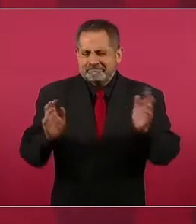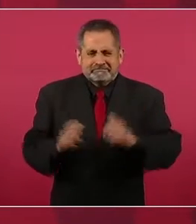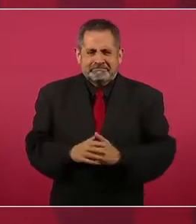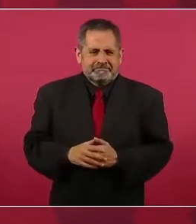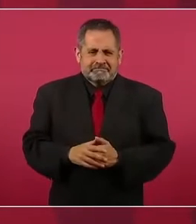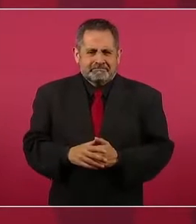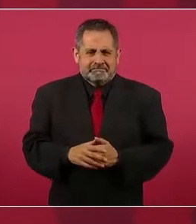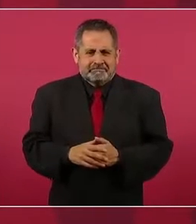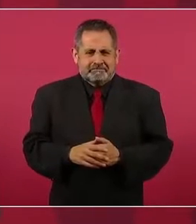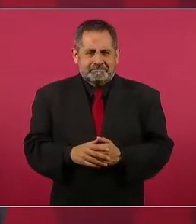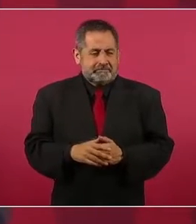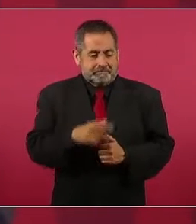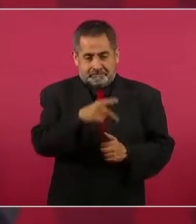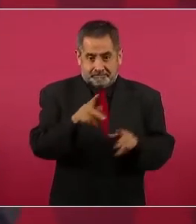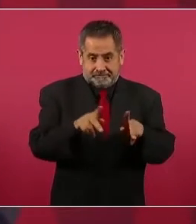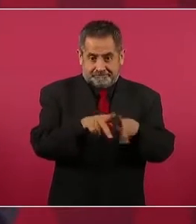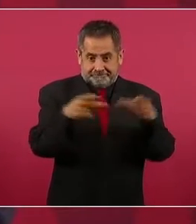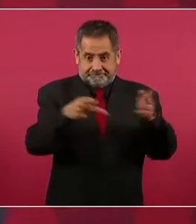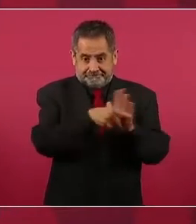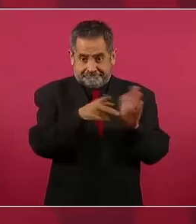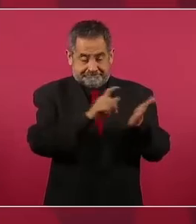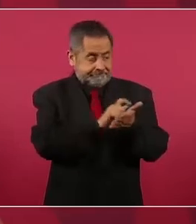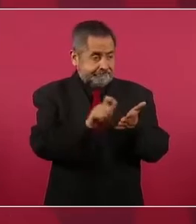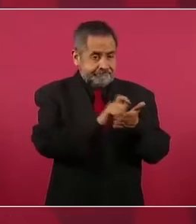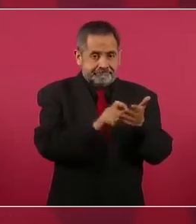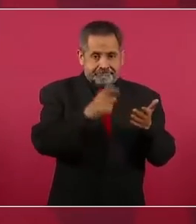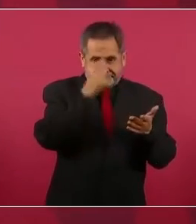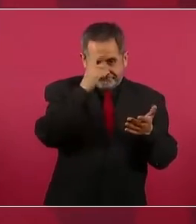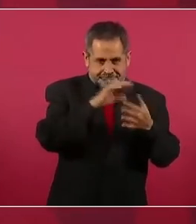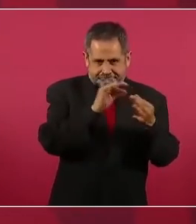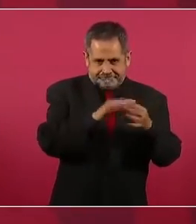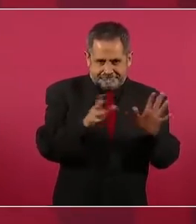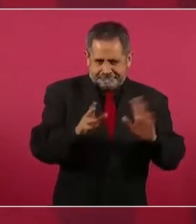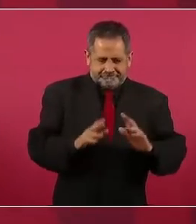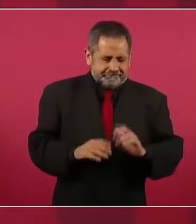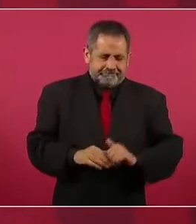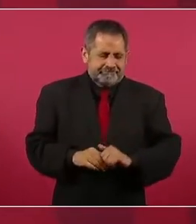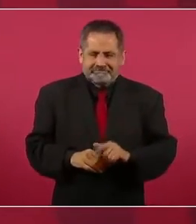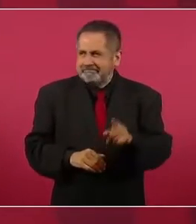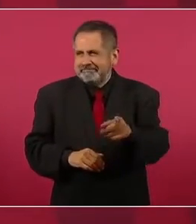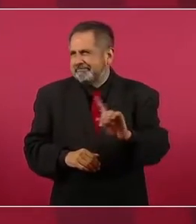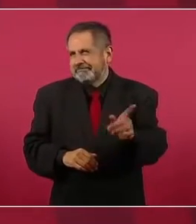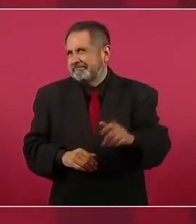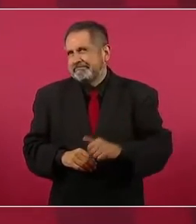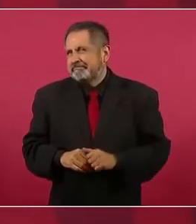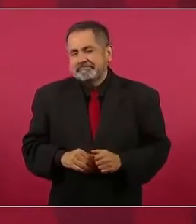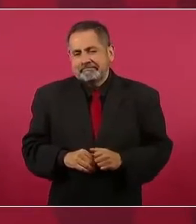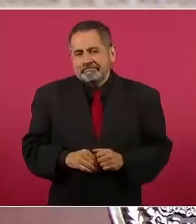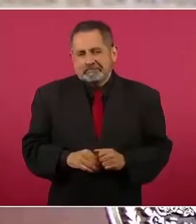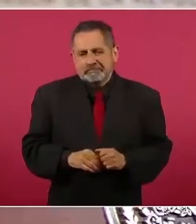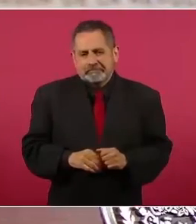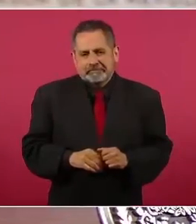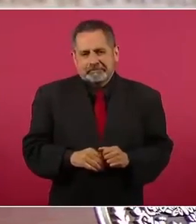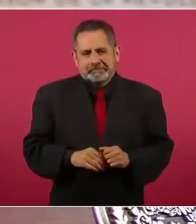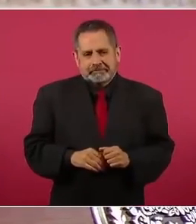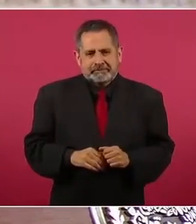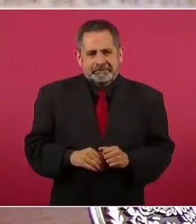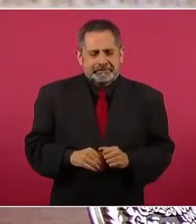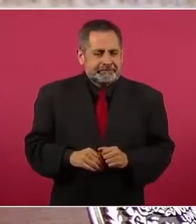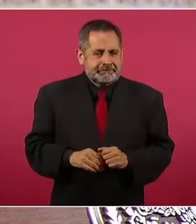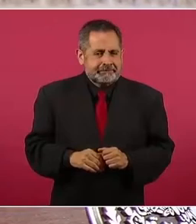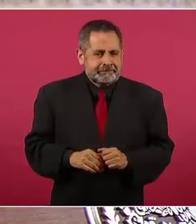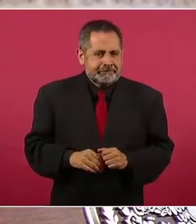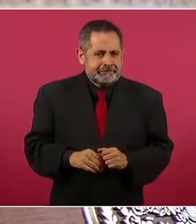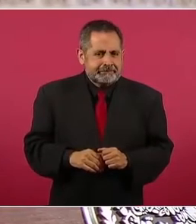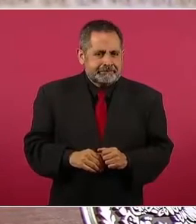Eso periodísticamente hablando, para no seguir mencionando que